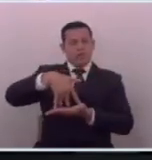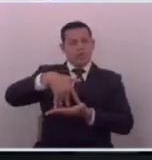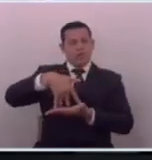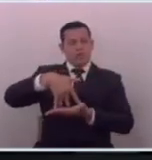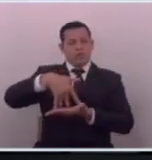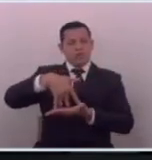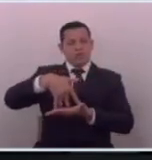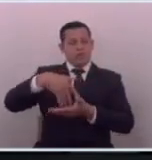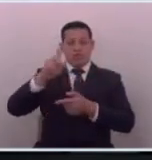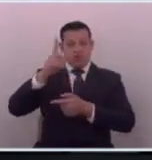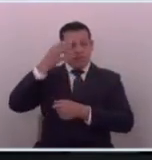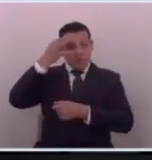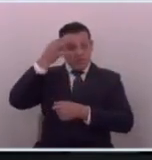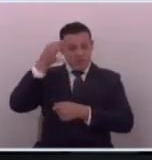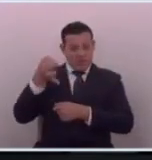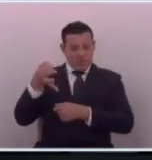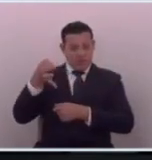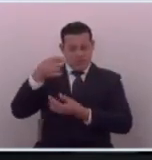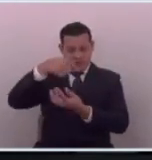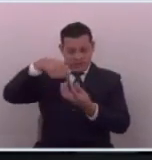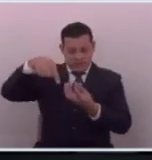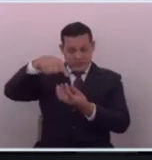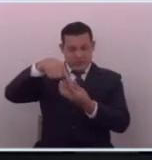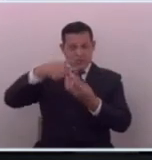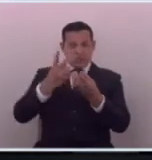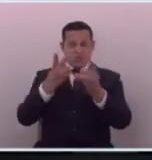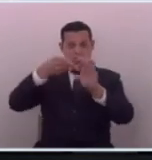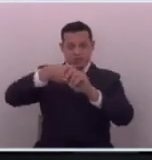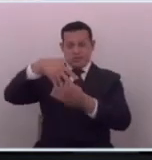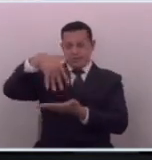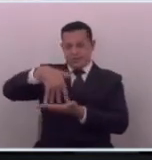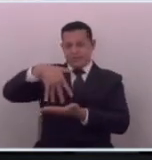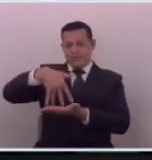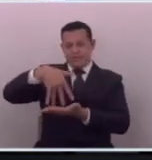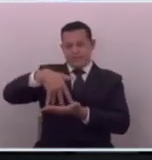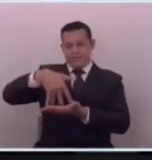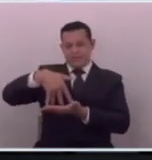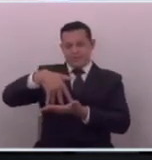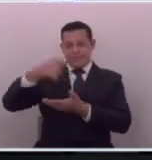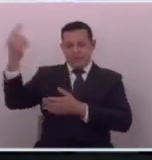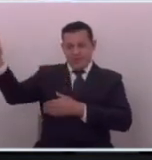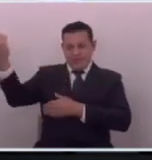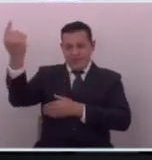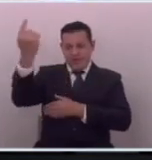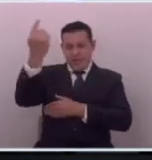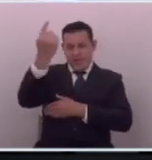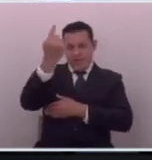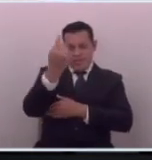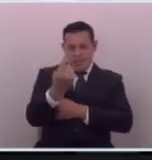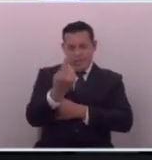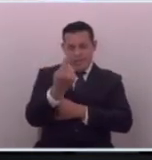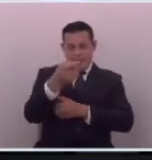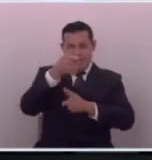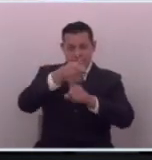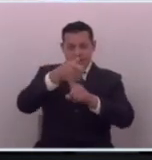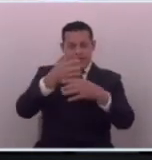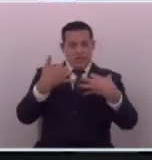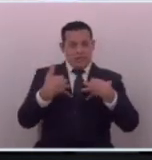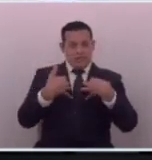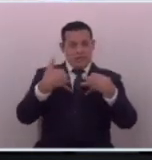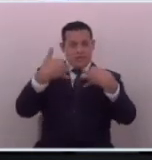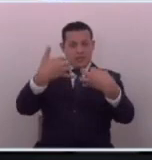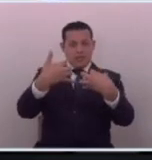y aunque no lo creamos ellos son parte del pueblo y vienen como digo a cada plenaria